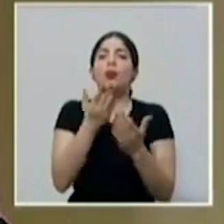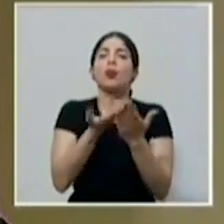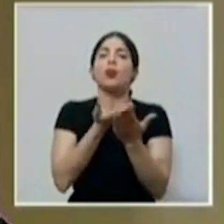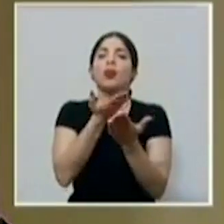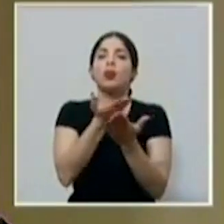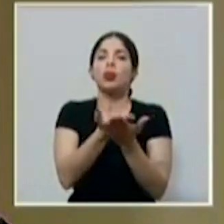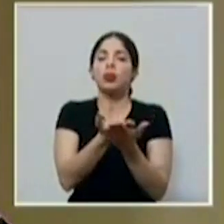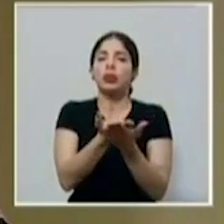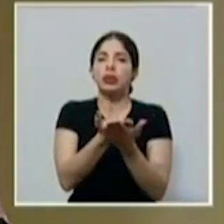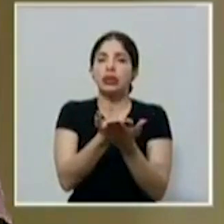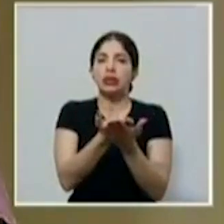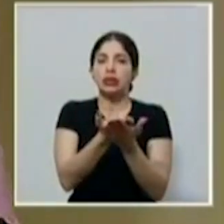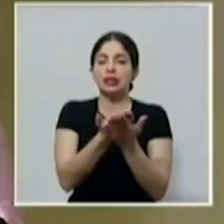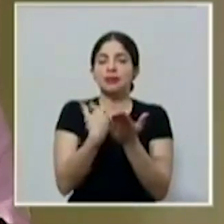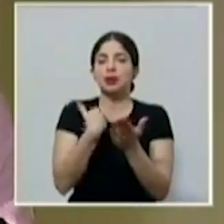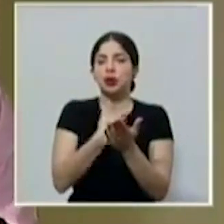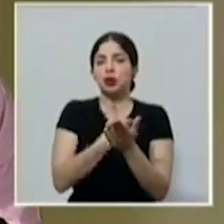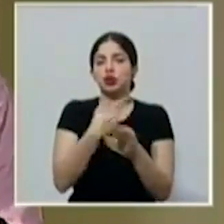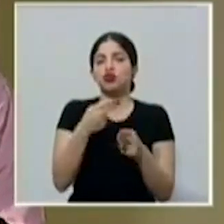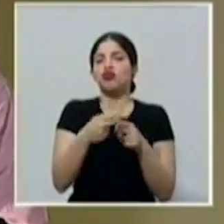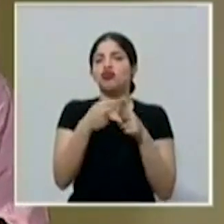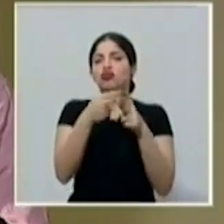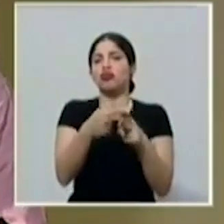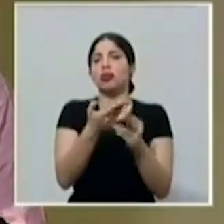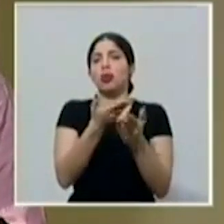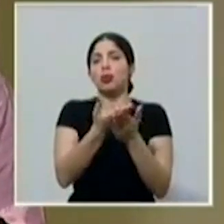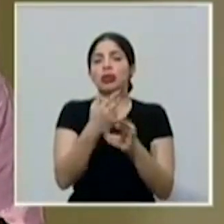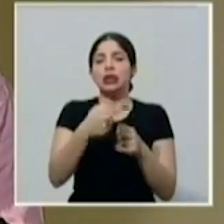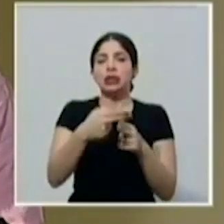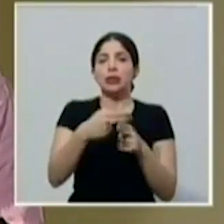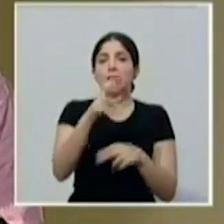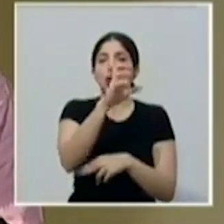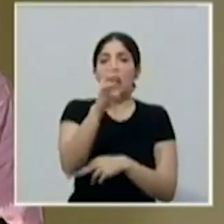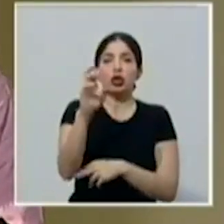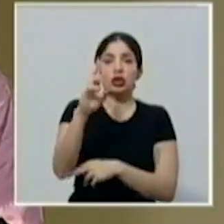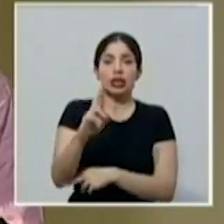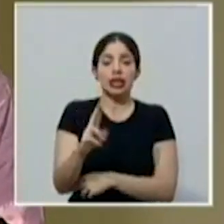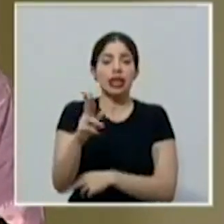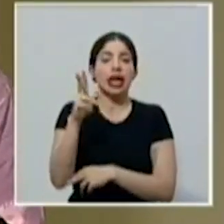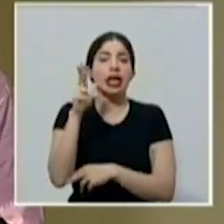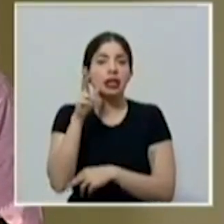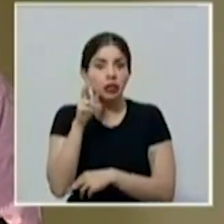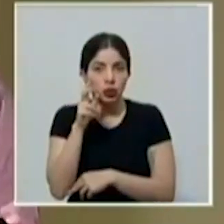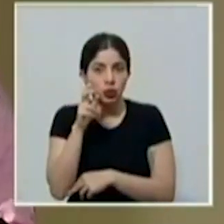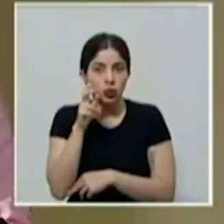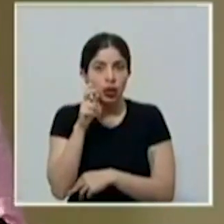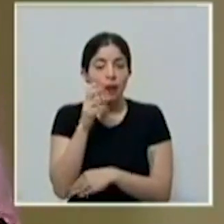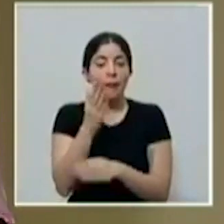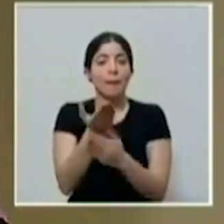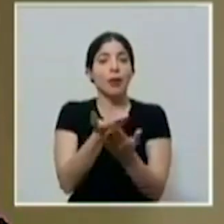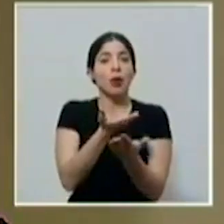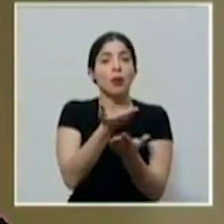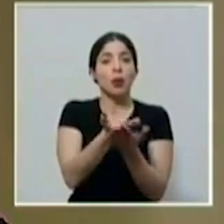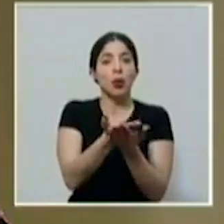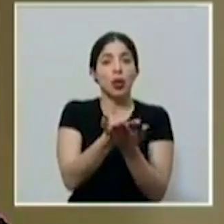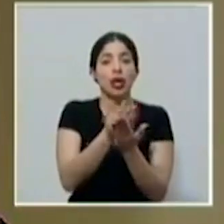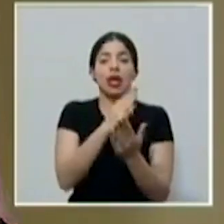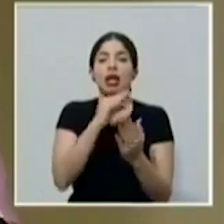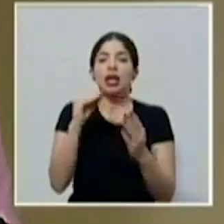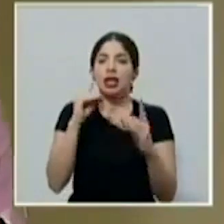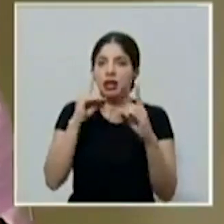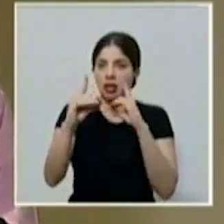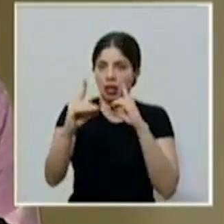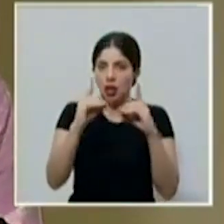que hemos llamado Costa Rica escucha, propone y dialoga,